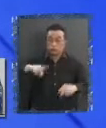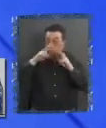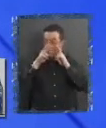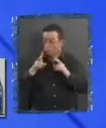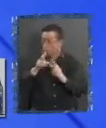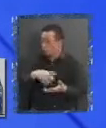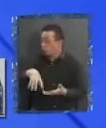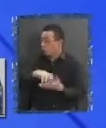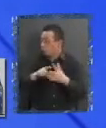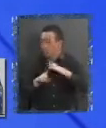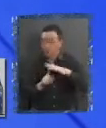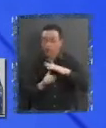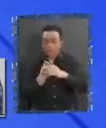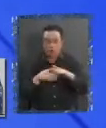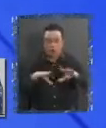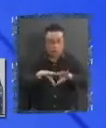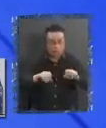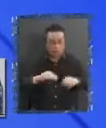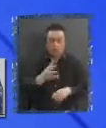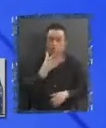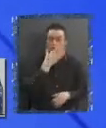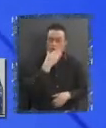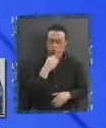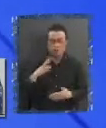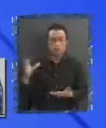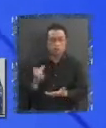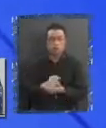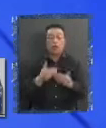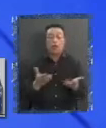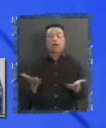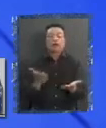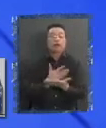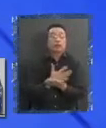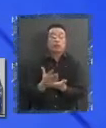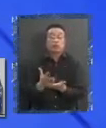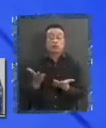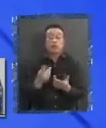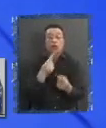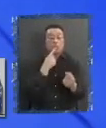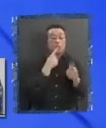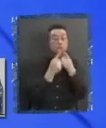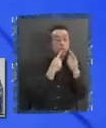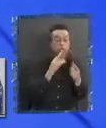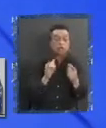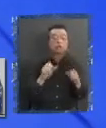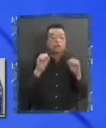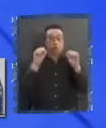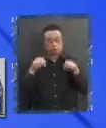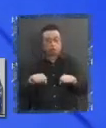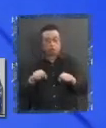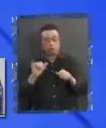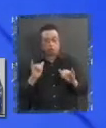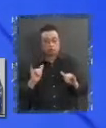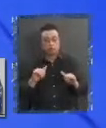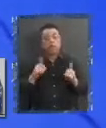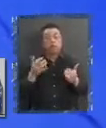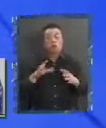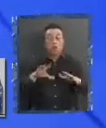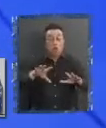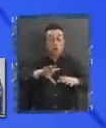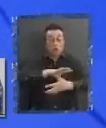consenso hermoso que estamos logrando. Ahora, ¿qué pasa con la consulta y consentimiento? Está el convenio